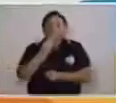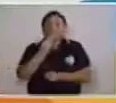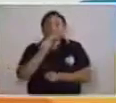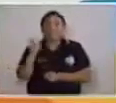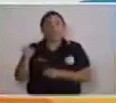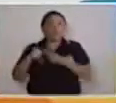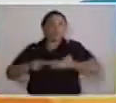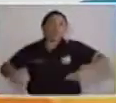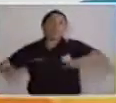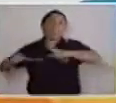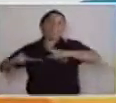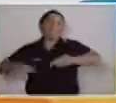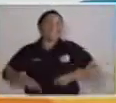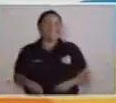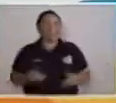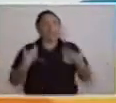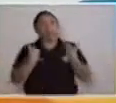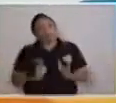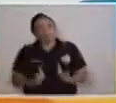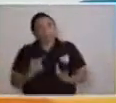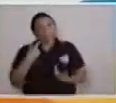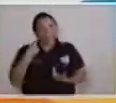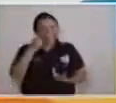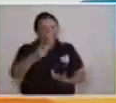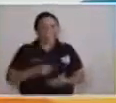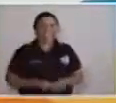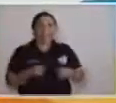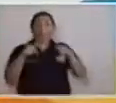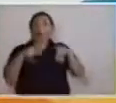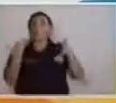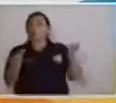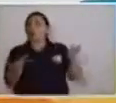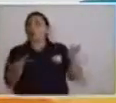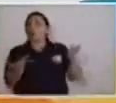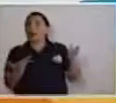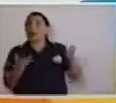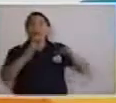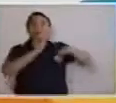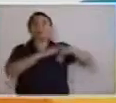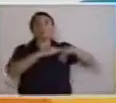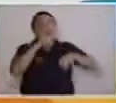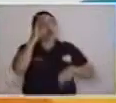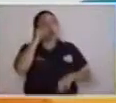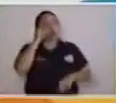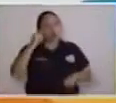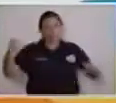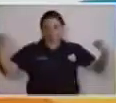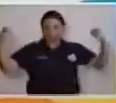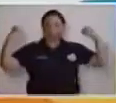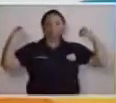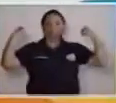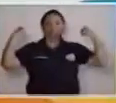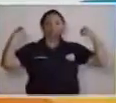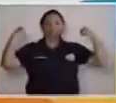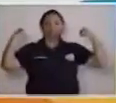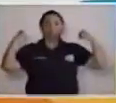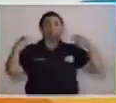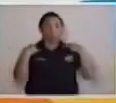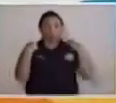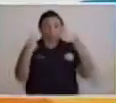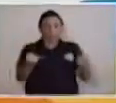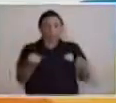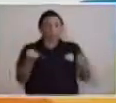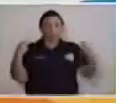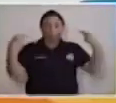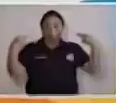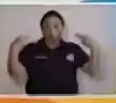¡Sal de ahí de ese lugar! Muy bien. ¿Y ahora? Ahora hay que llamar al hombre. Al hombre. Pero el hombre sí se va a querer